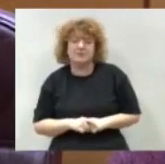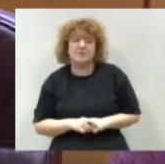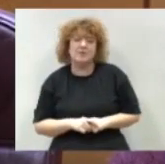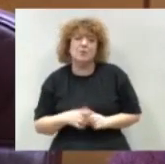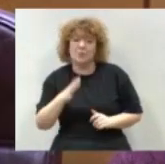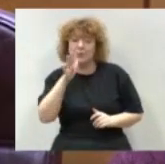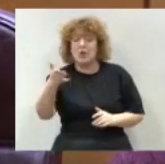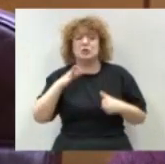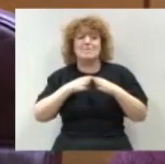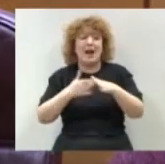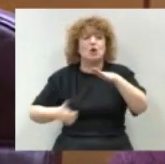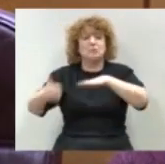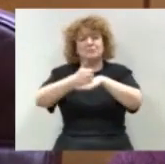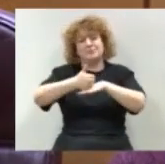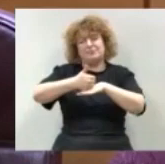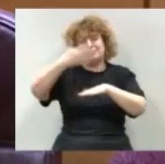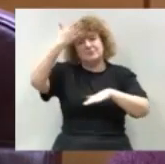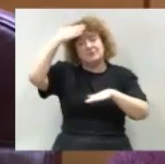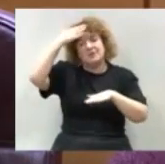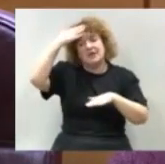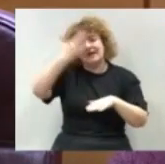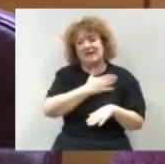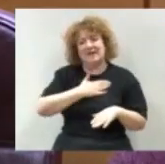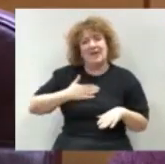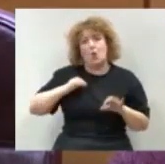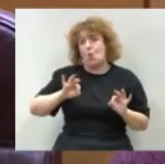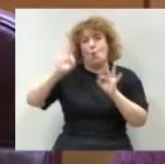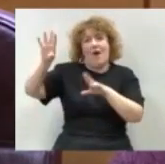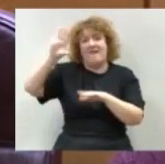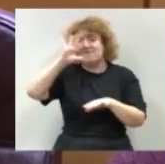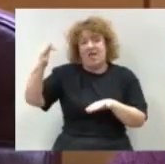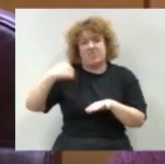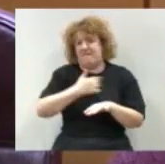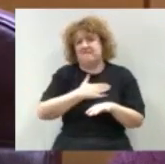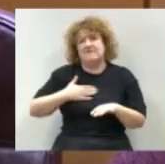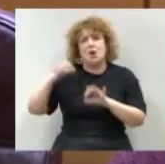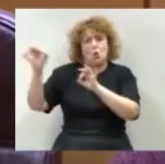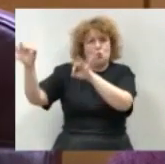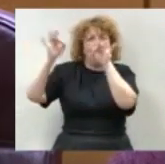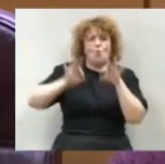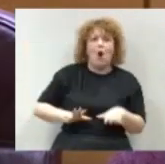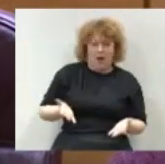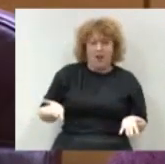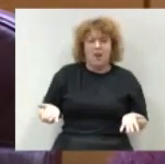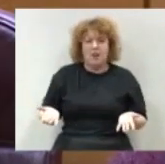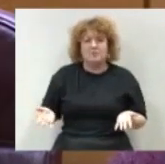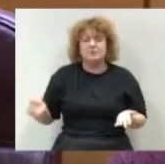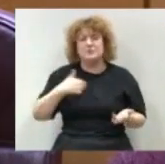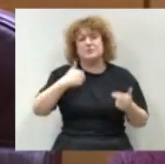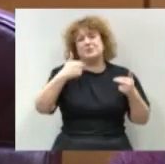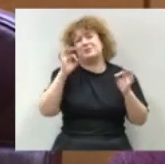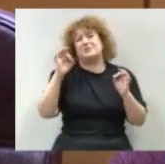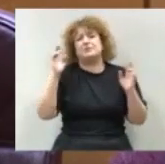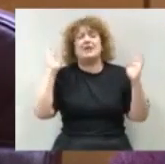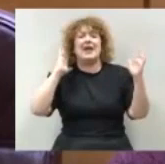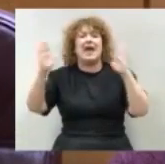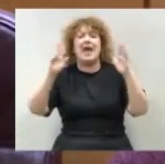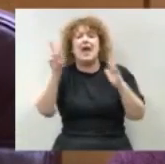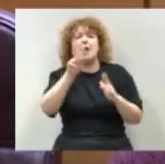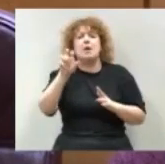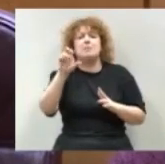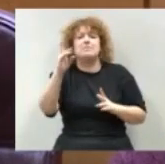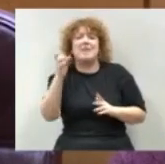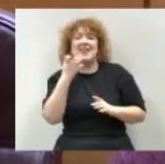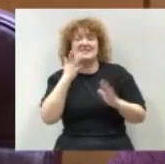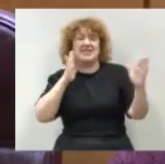exigen un trato igual al de sus colegas franceses. En la aplicación de la veda sí, pero también en la